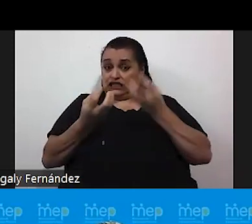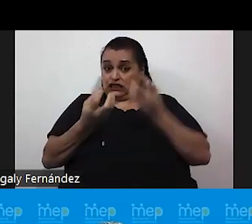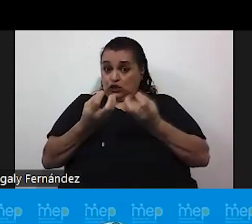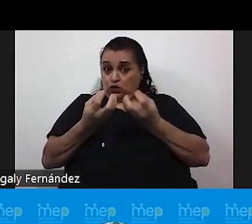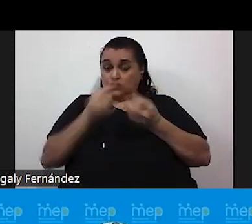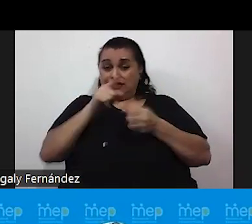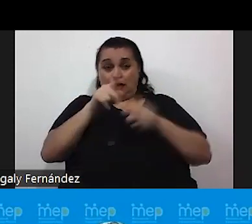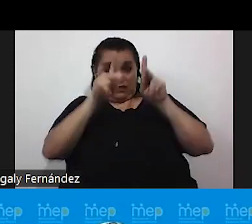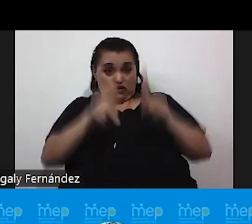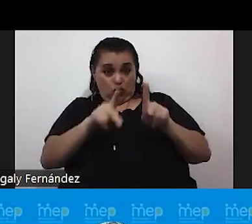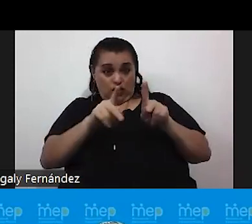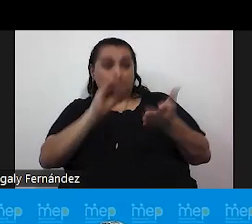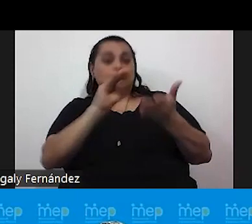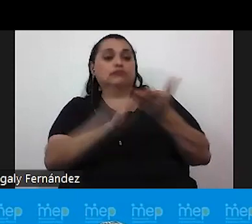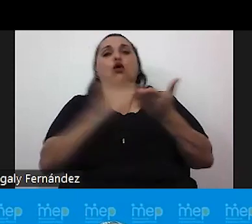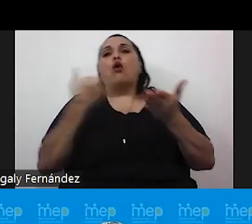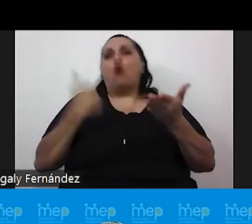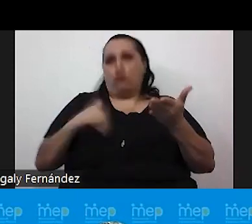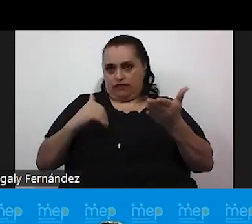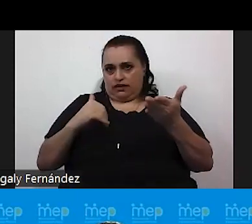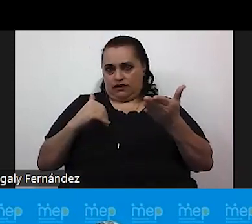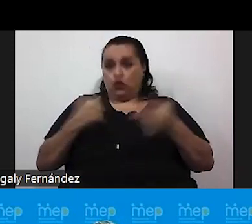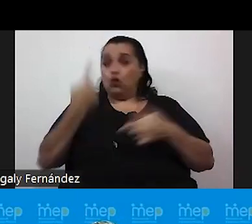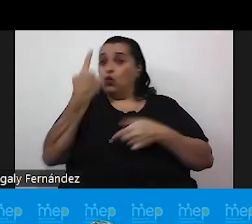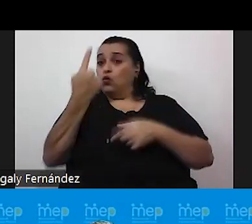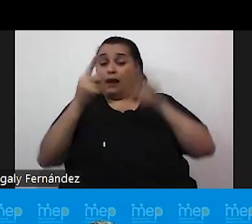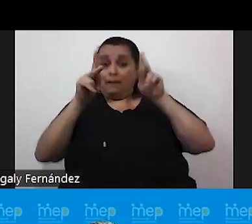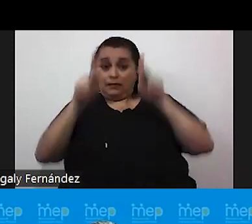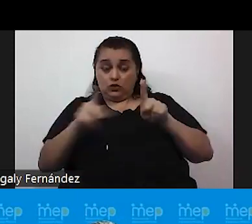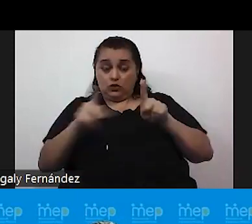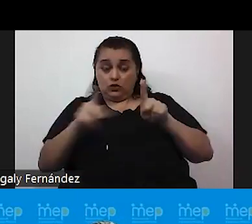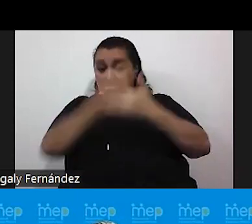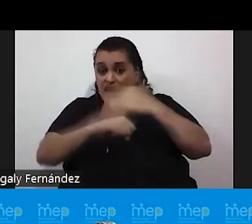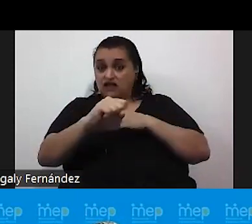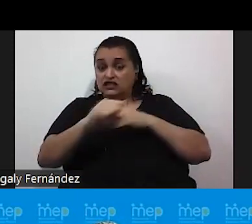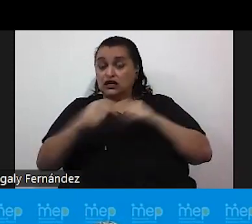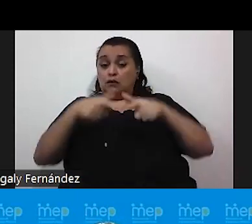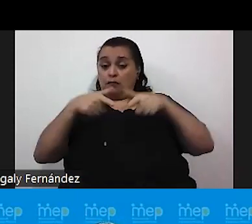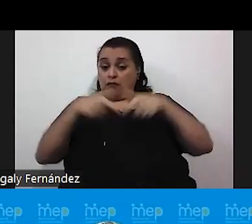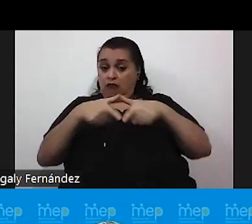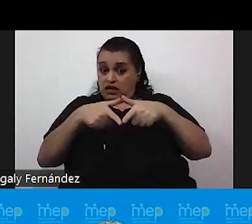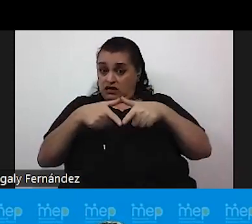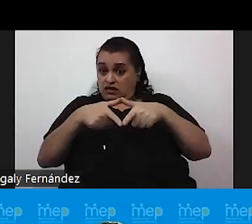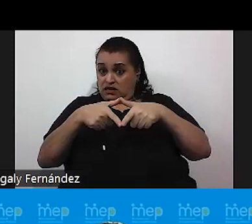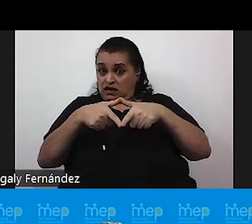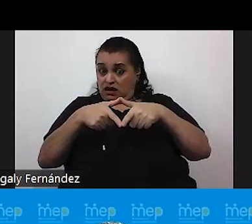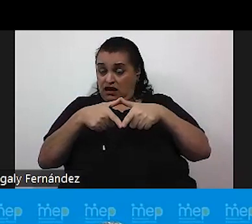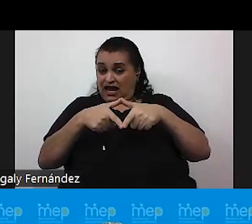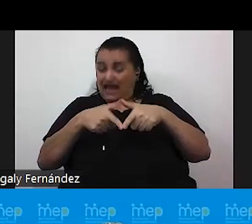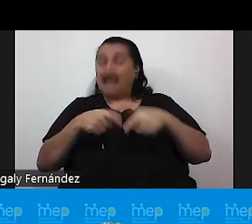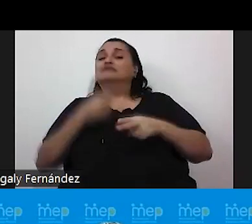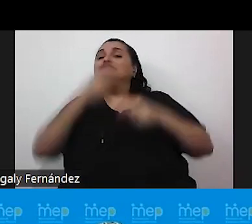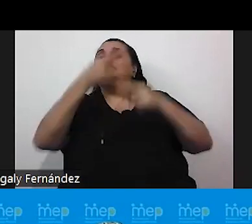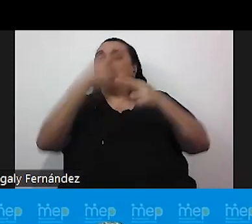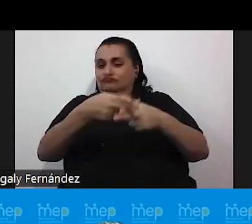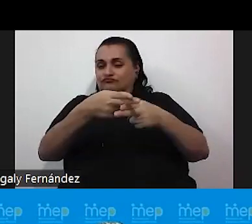persona se le pone el sexo de hombre. Cuando una persona nace con una vulva y vagina se le designa